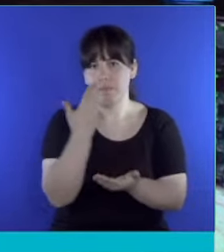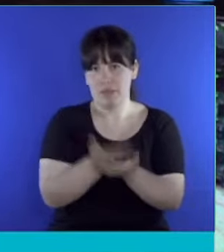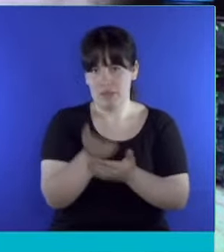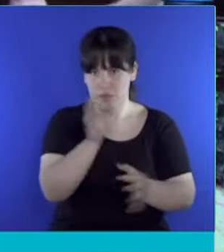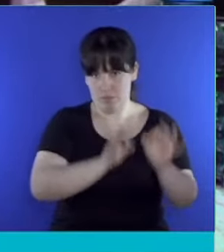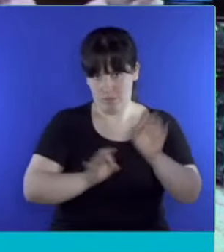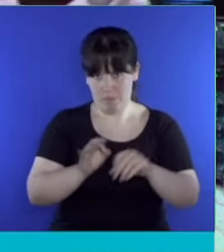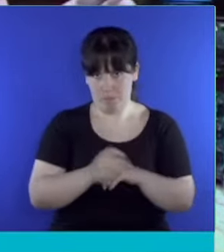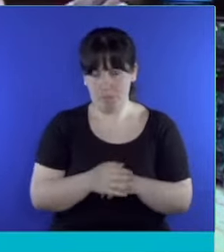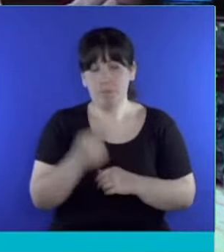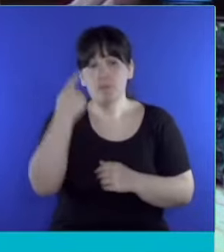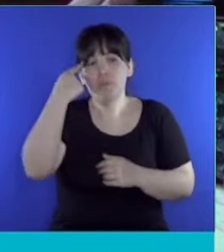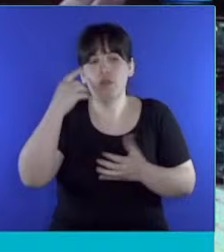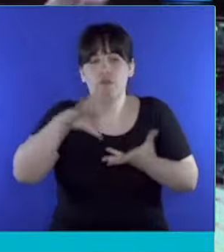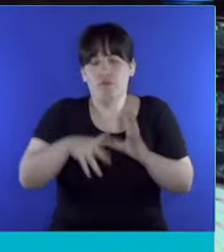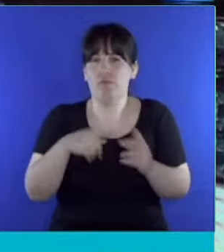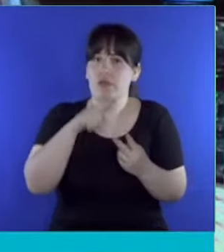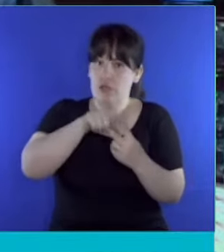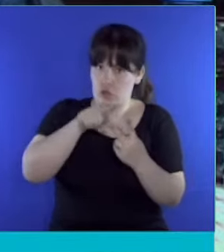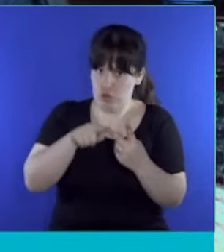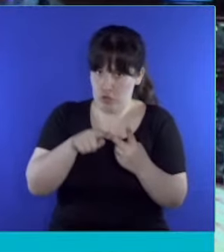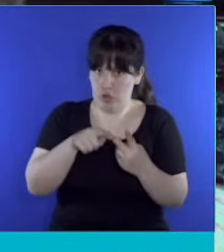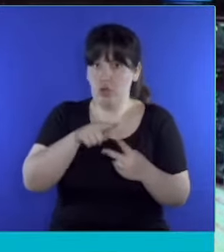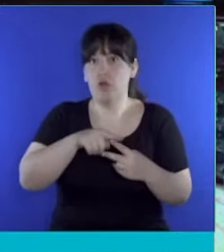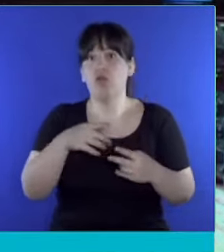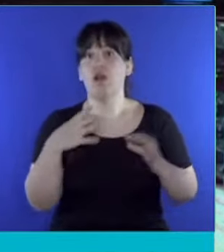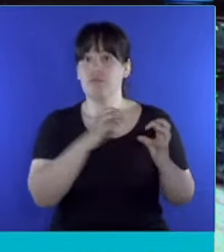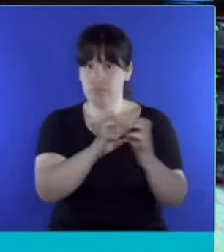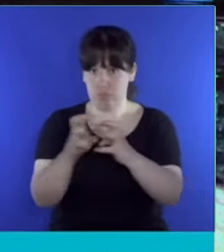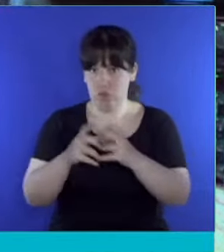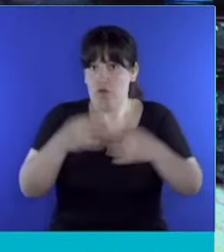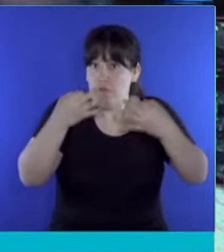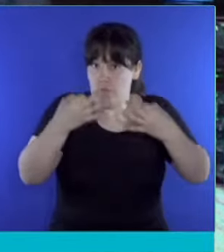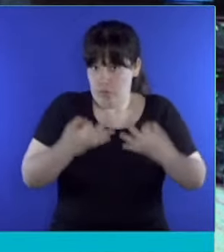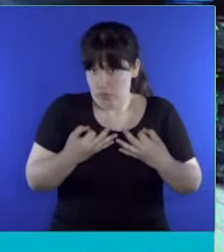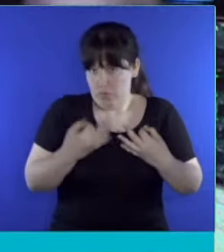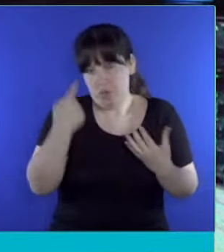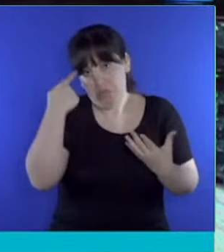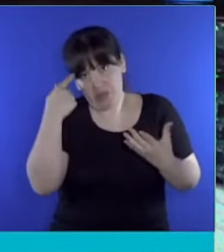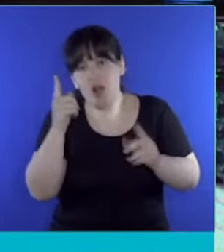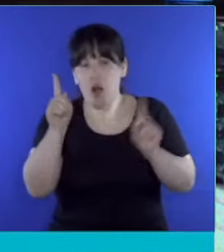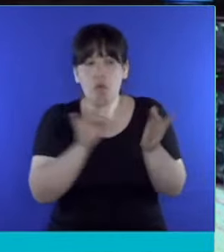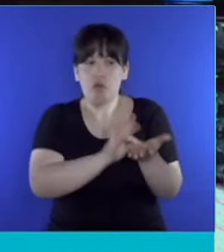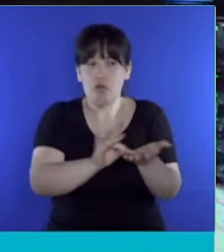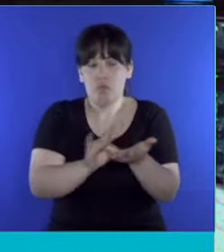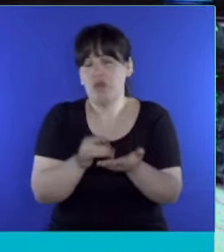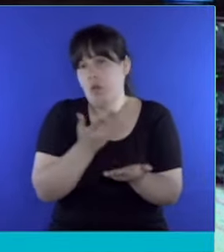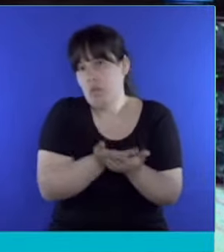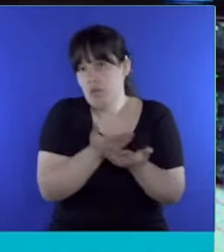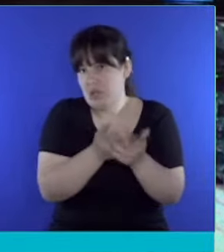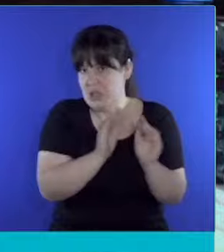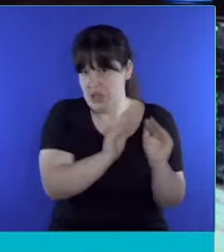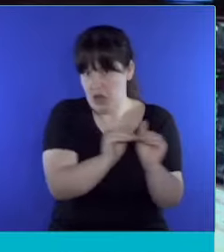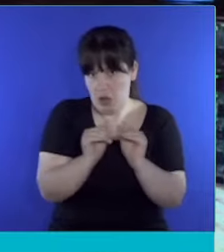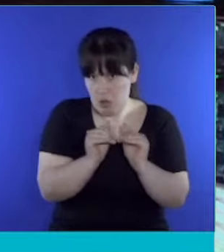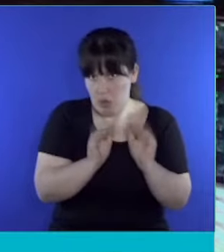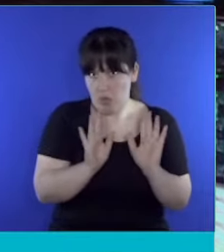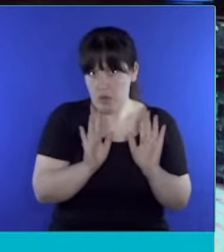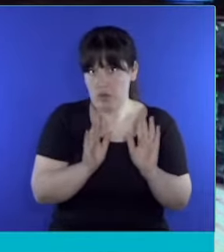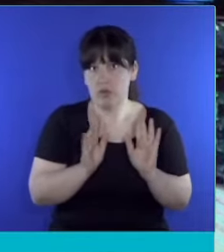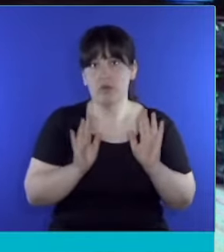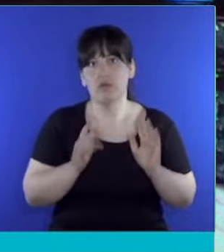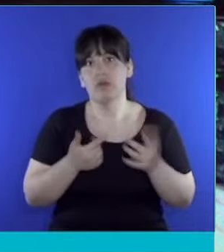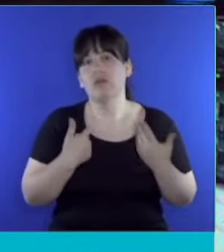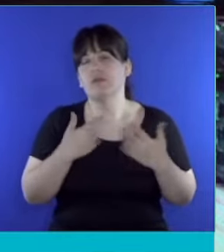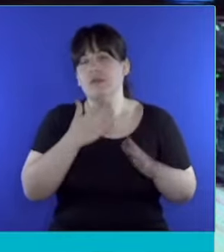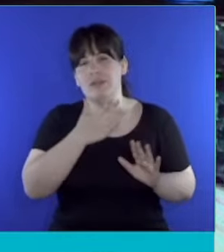Teníamos dos maneras. O una discusión formal, que es la que al principio algún diputado planteó, y no voy a aludir, señor